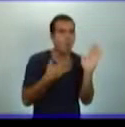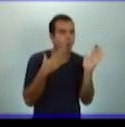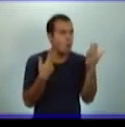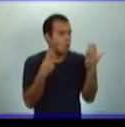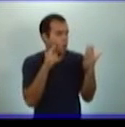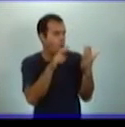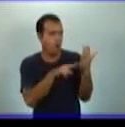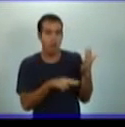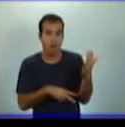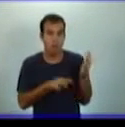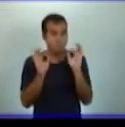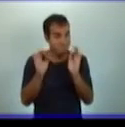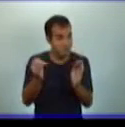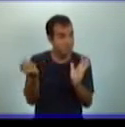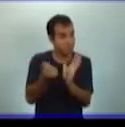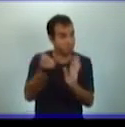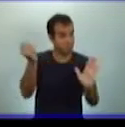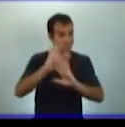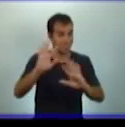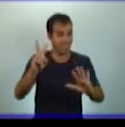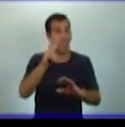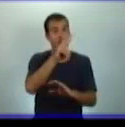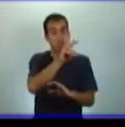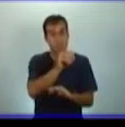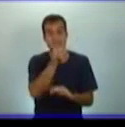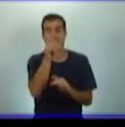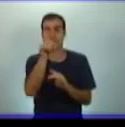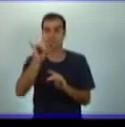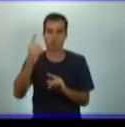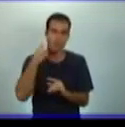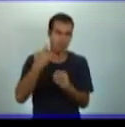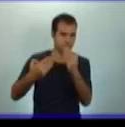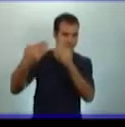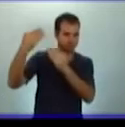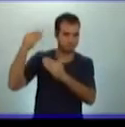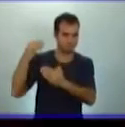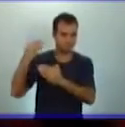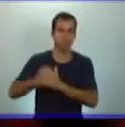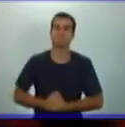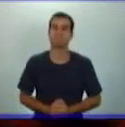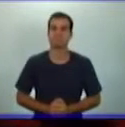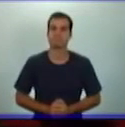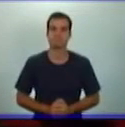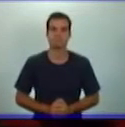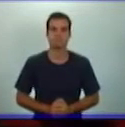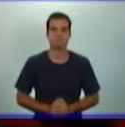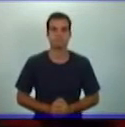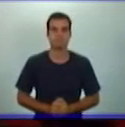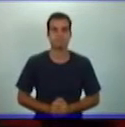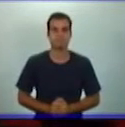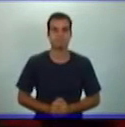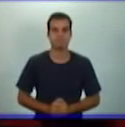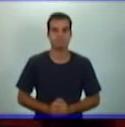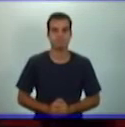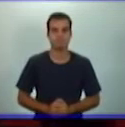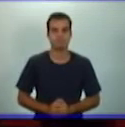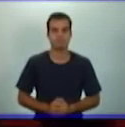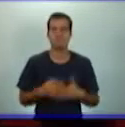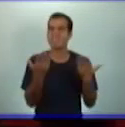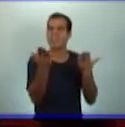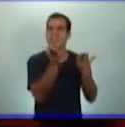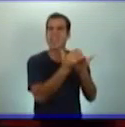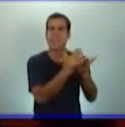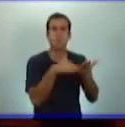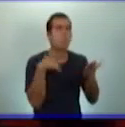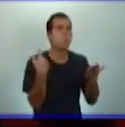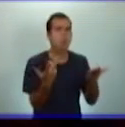que aprobamos en el 2019. Vamos a ver entonces con qué bibliografía vamos a